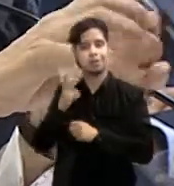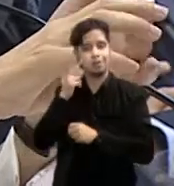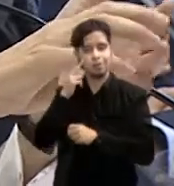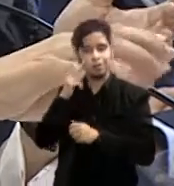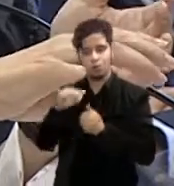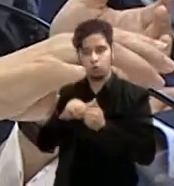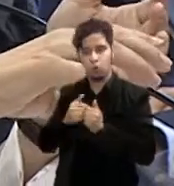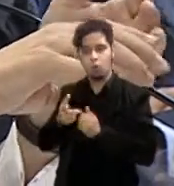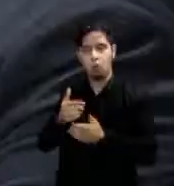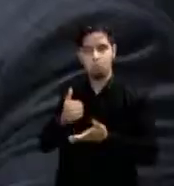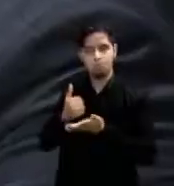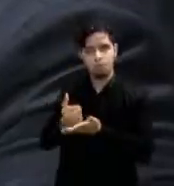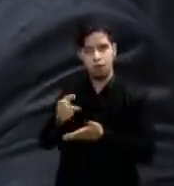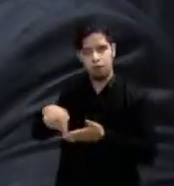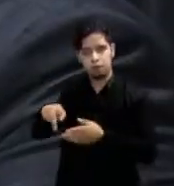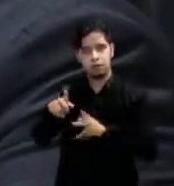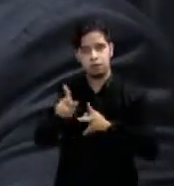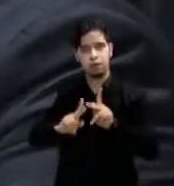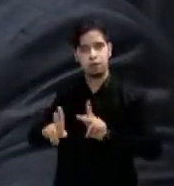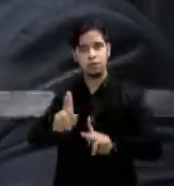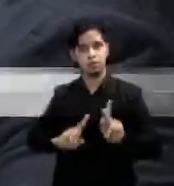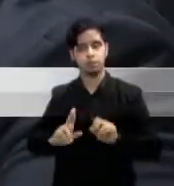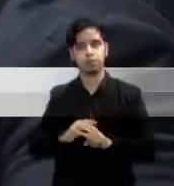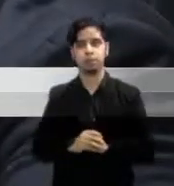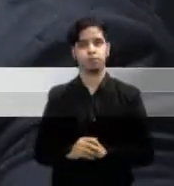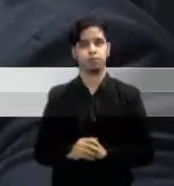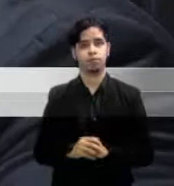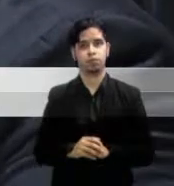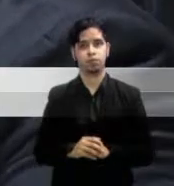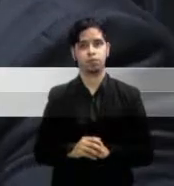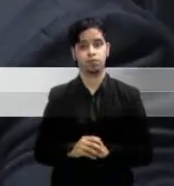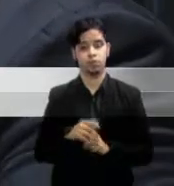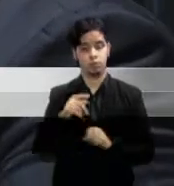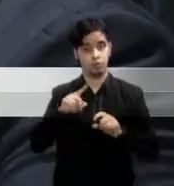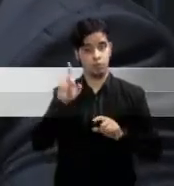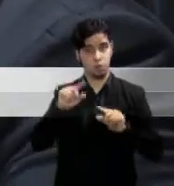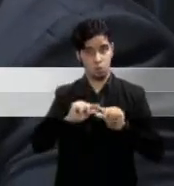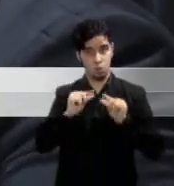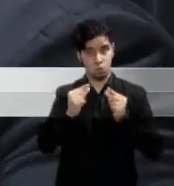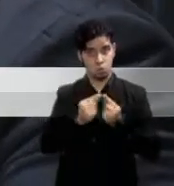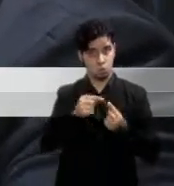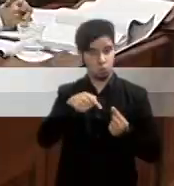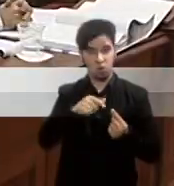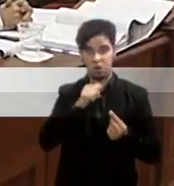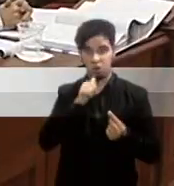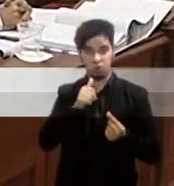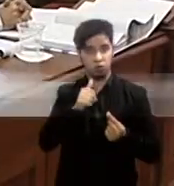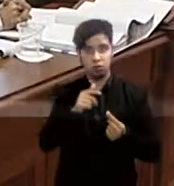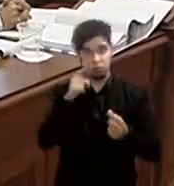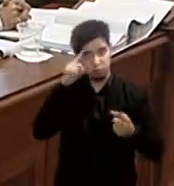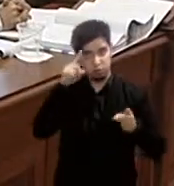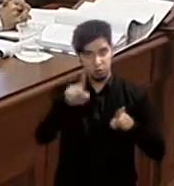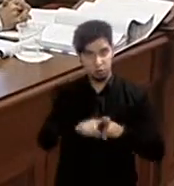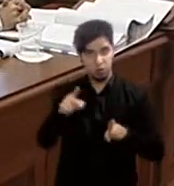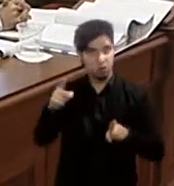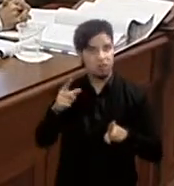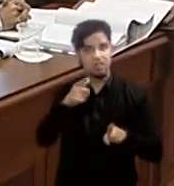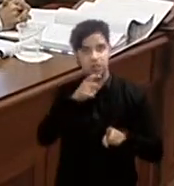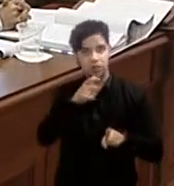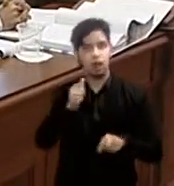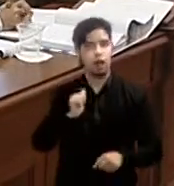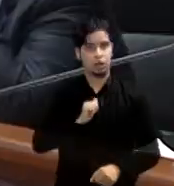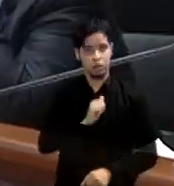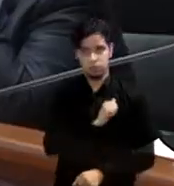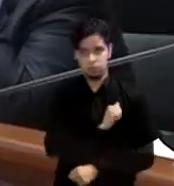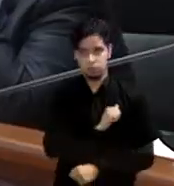canalizarle ayuda a esas personas. Pero uno de los sectores que afirman estar en oposición son los alcaldes y en la forma de retener lo